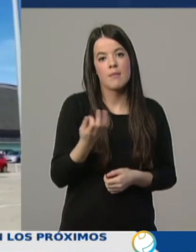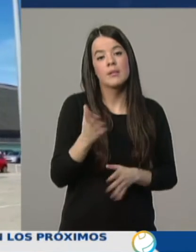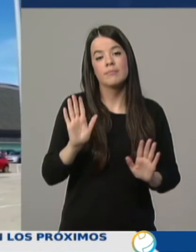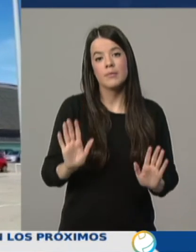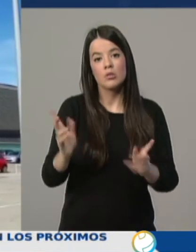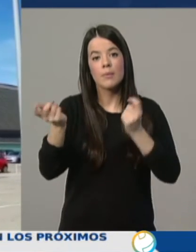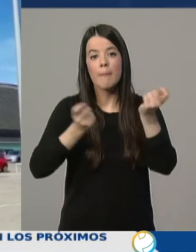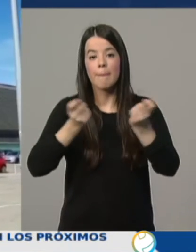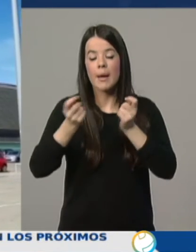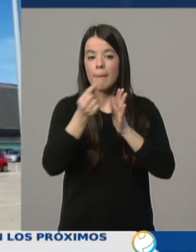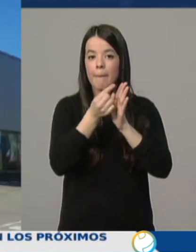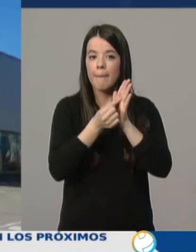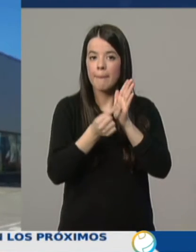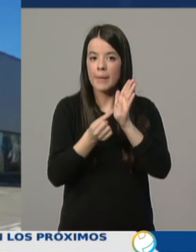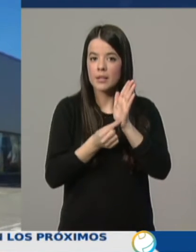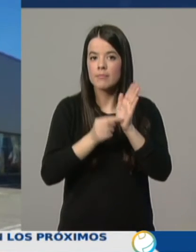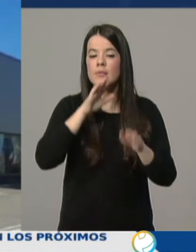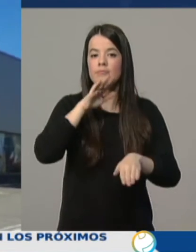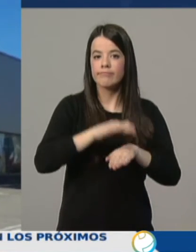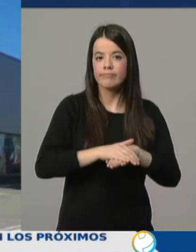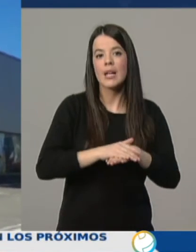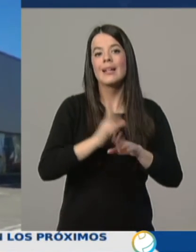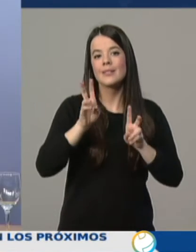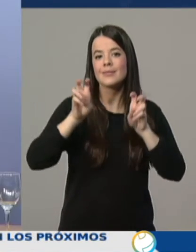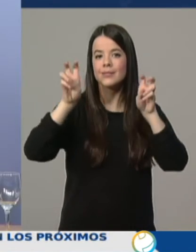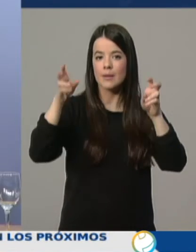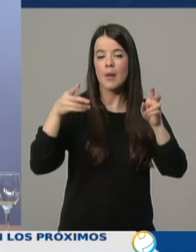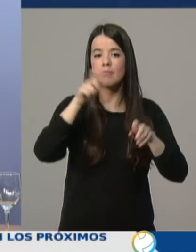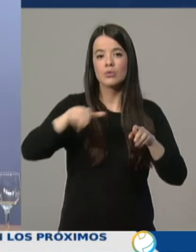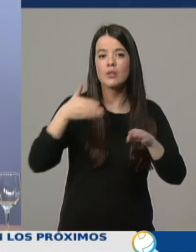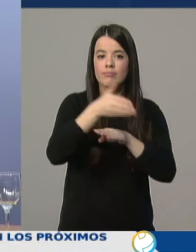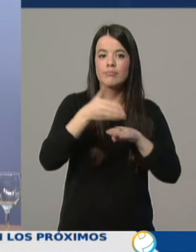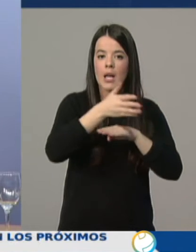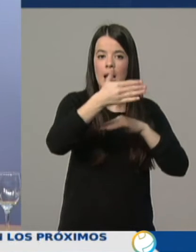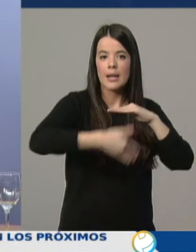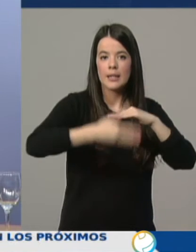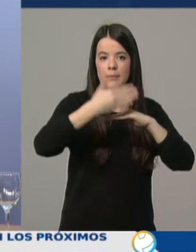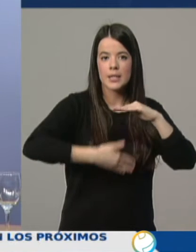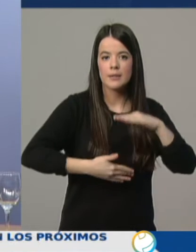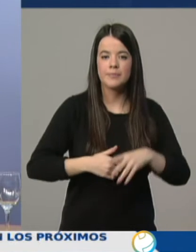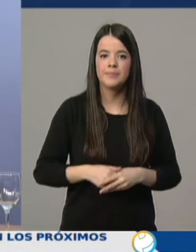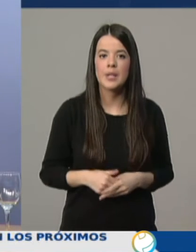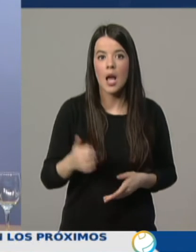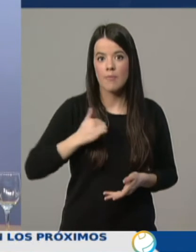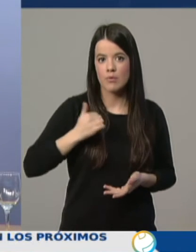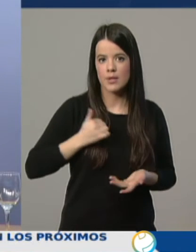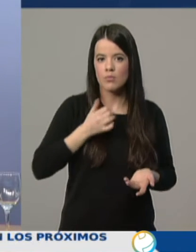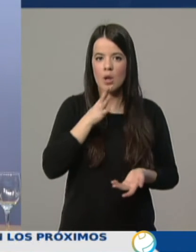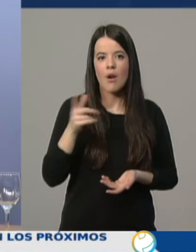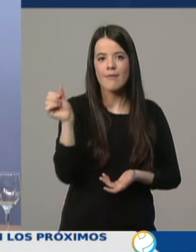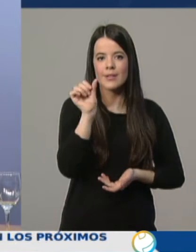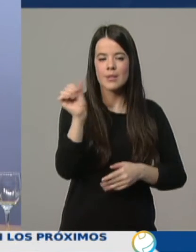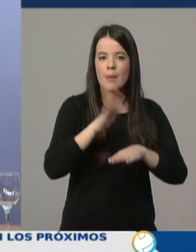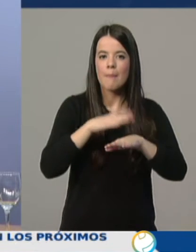respeto de las medidas acordadas en cuanto al límite de aforo. Aprovechamos el fin de semana para evitar contagio y, por lo tanto, cualquier